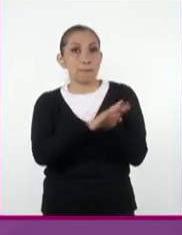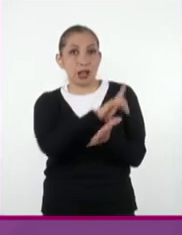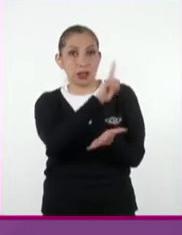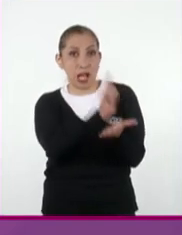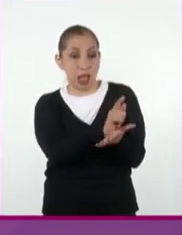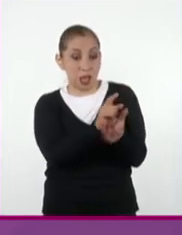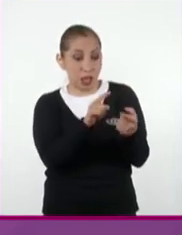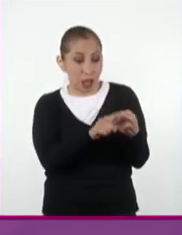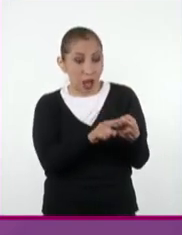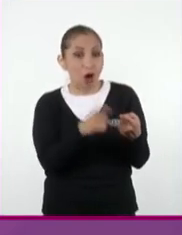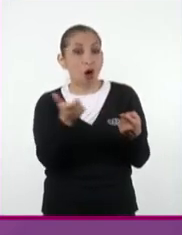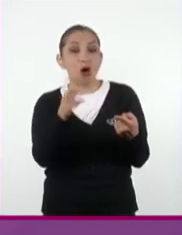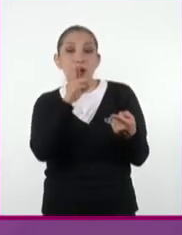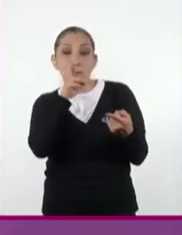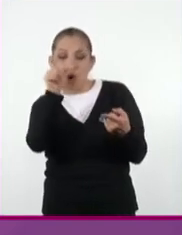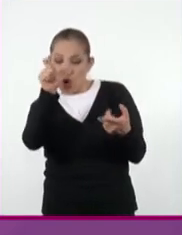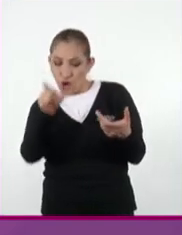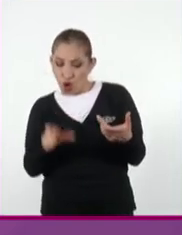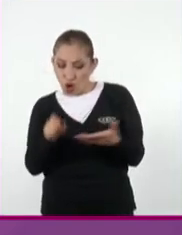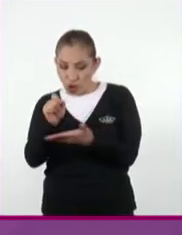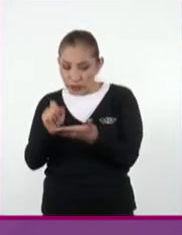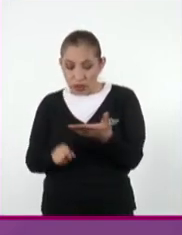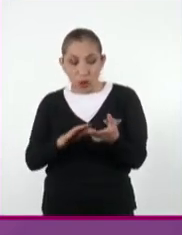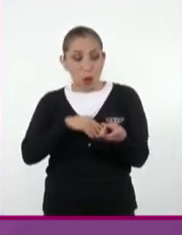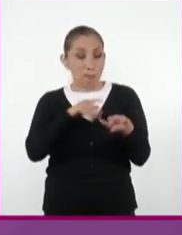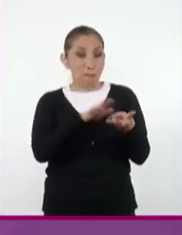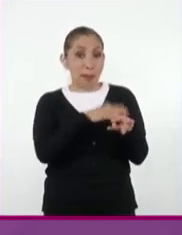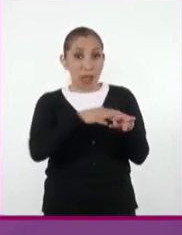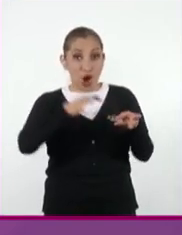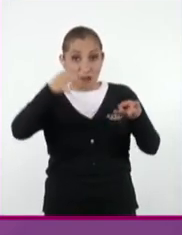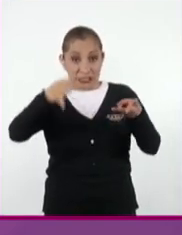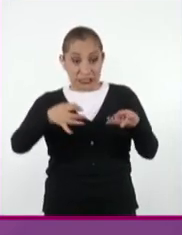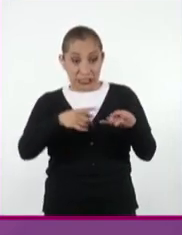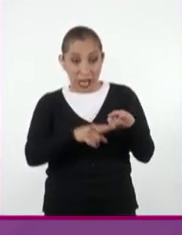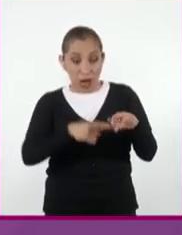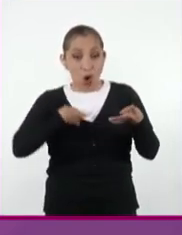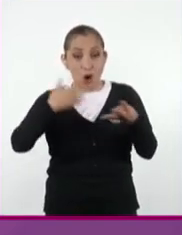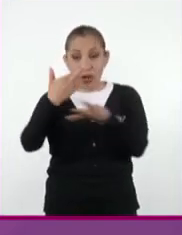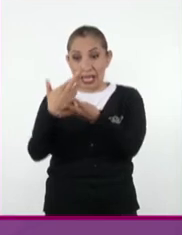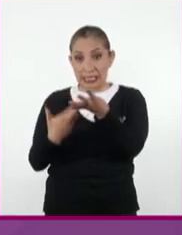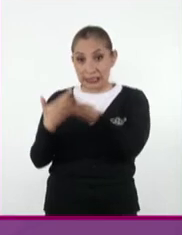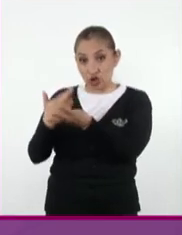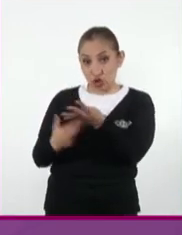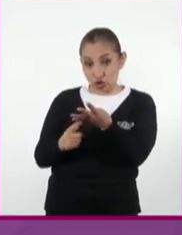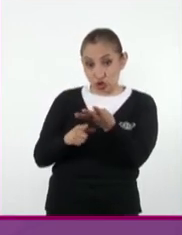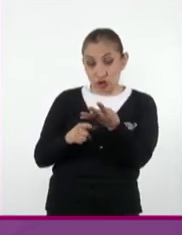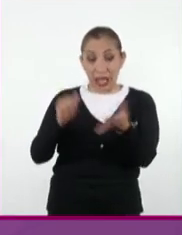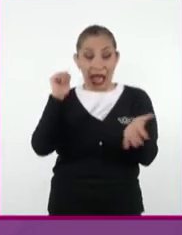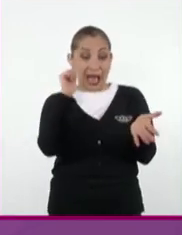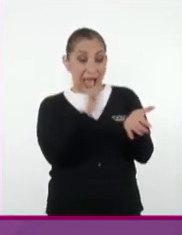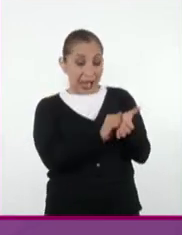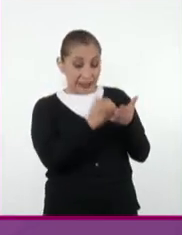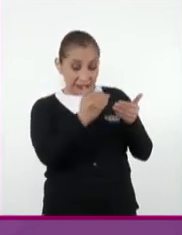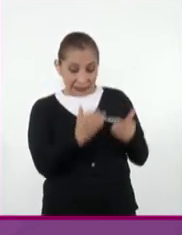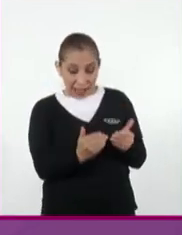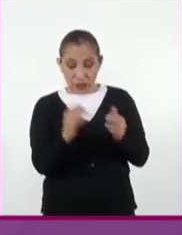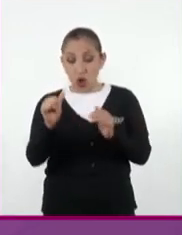legales, reportes, documentos oficiales, registros, actas,